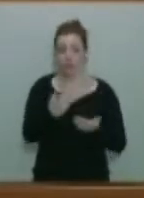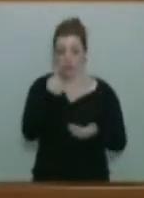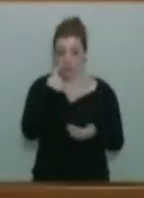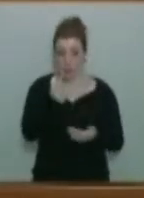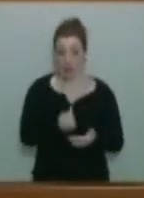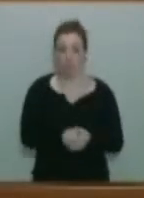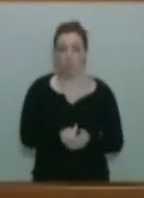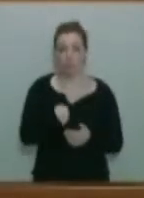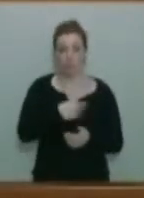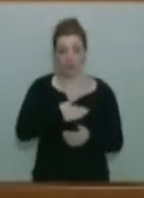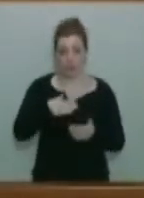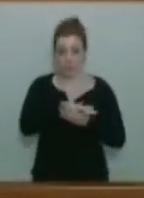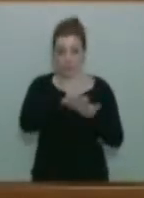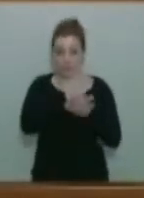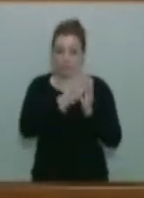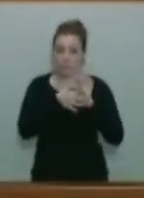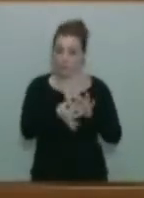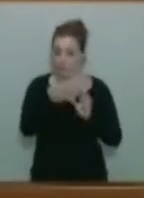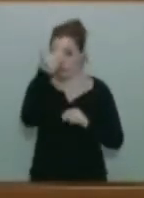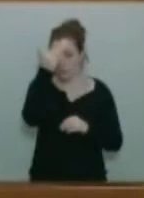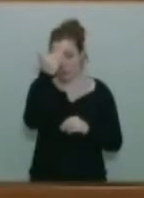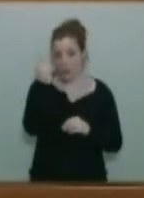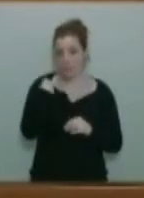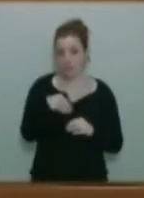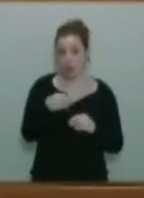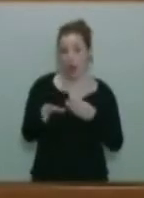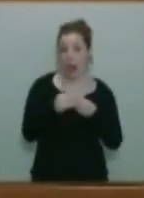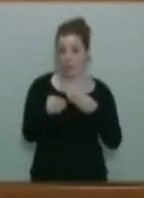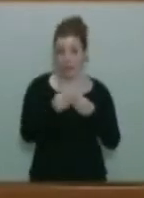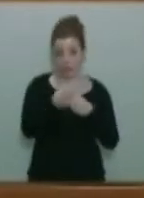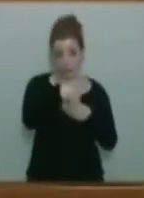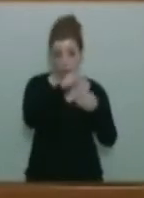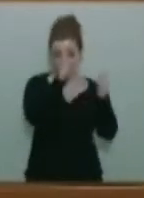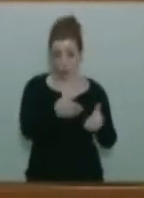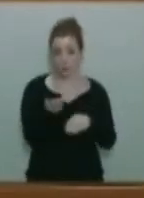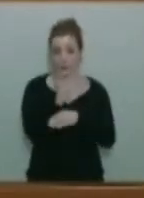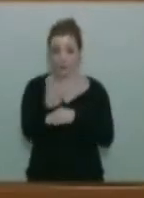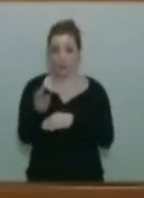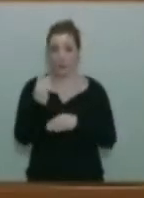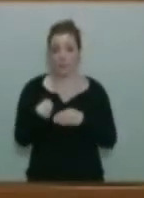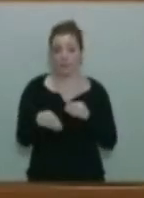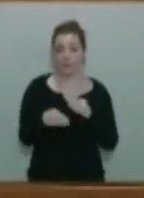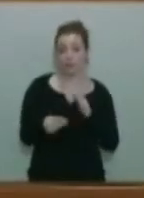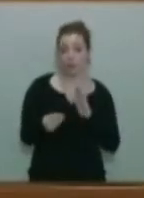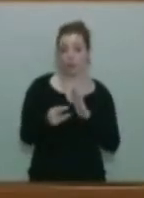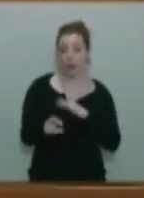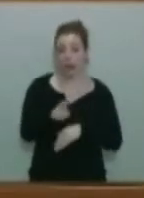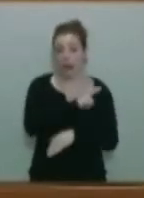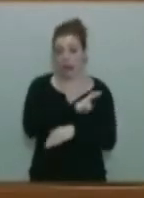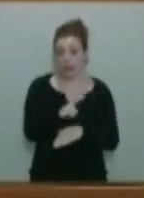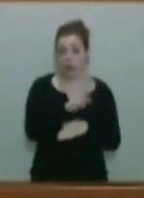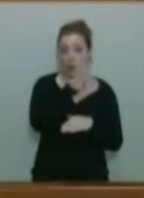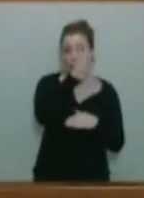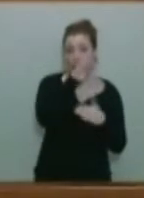quería referirme fundamentalmente a un bloque de enmiendas que ustedes presentan, que son las que van registradas del 4.600 al 4